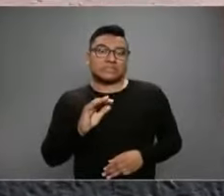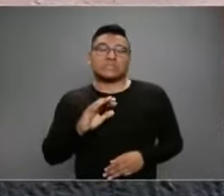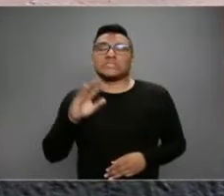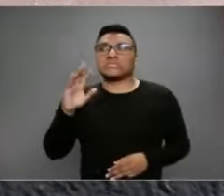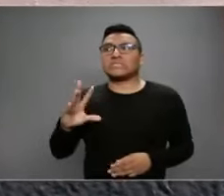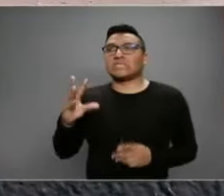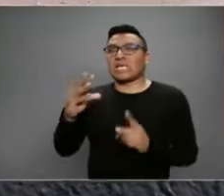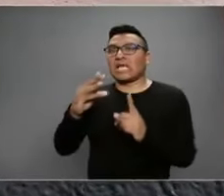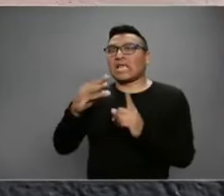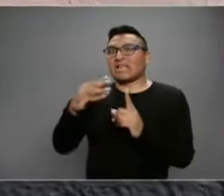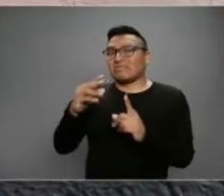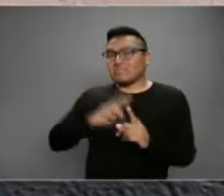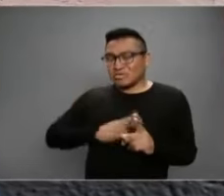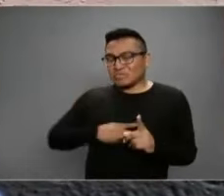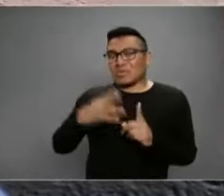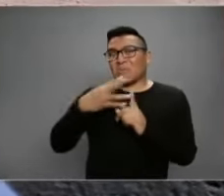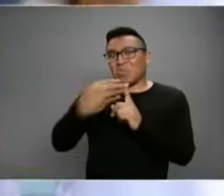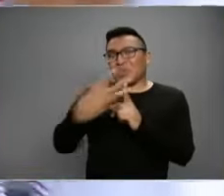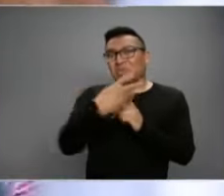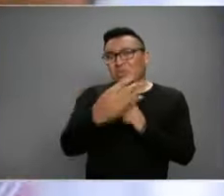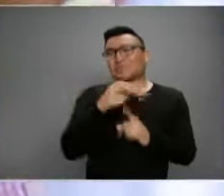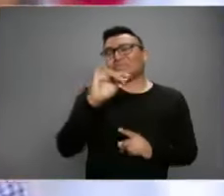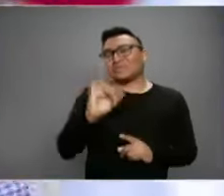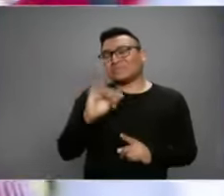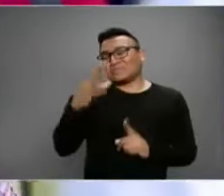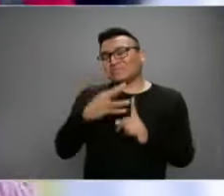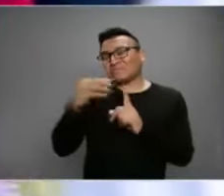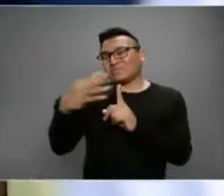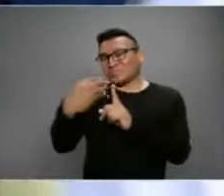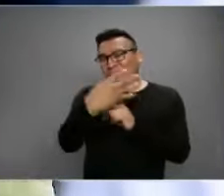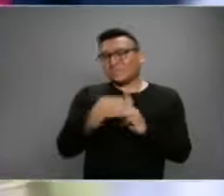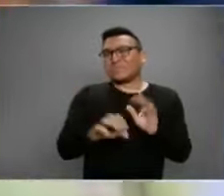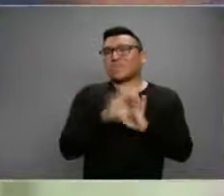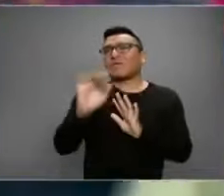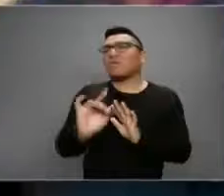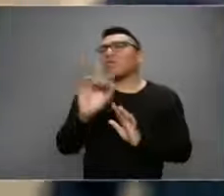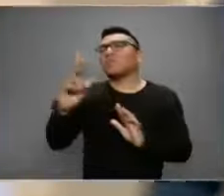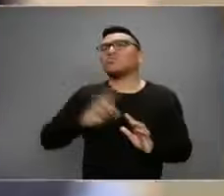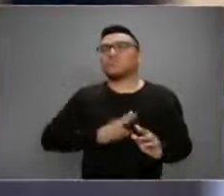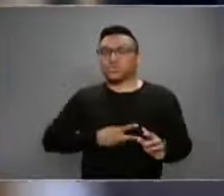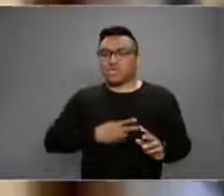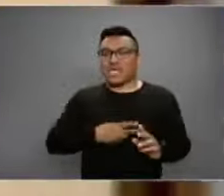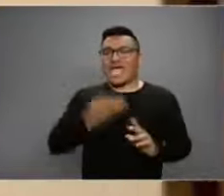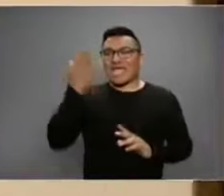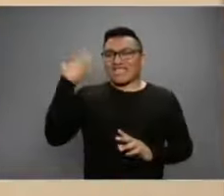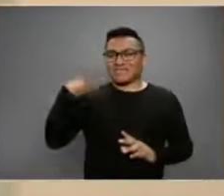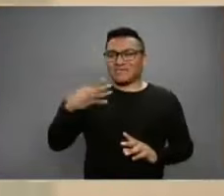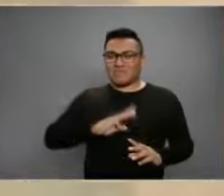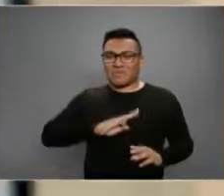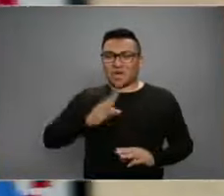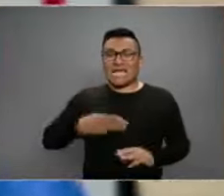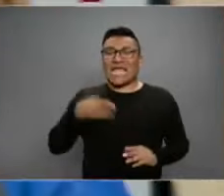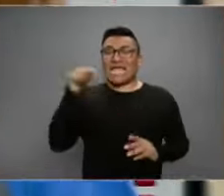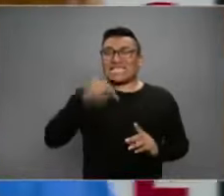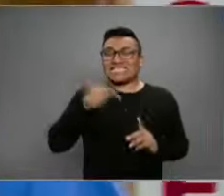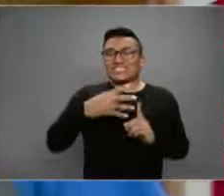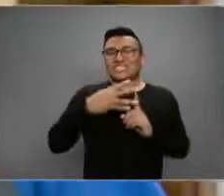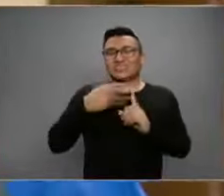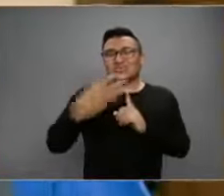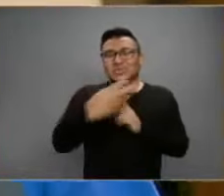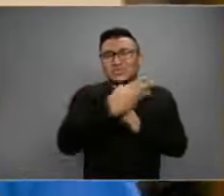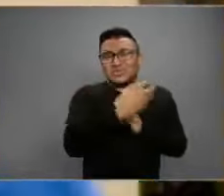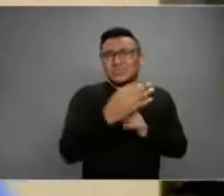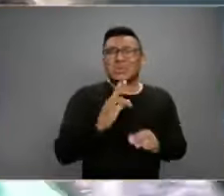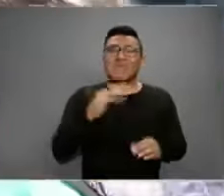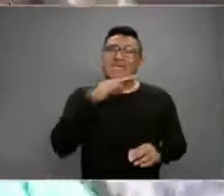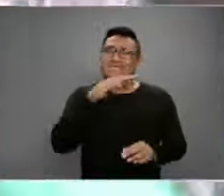Es muy contagioso, así es. Este virus, a diferencia de los que fueron más letales en su momento, este es más contagioso y